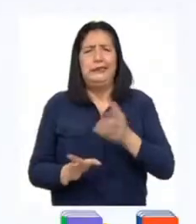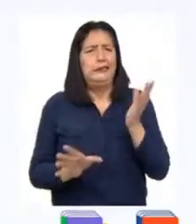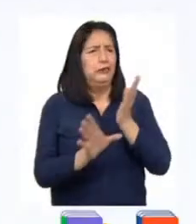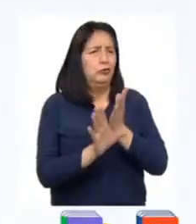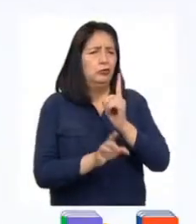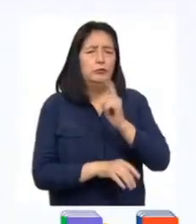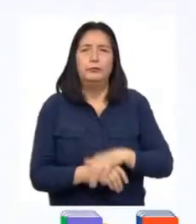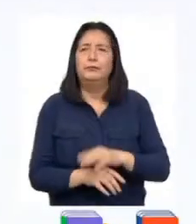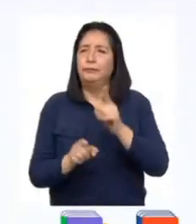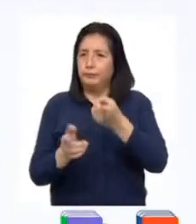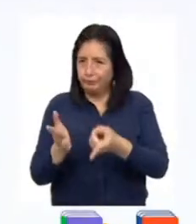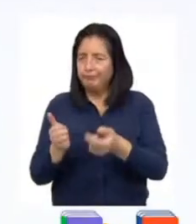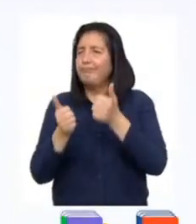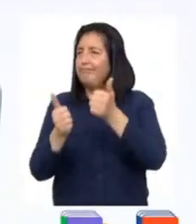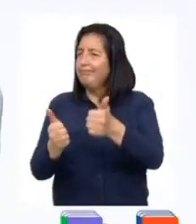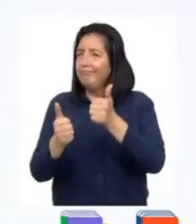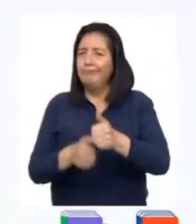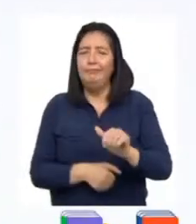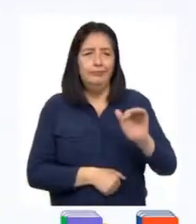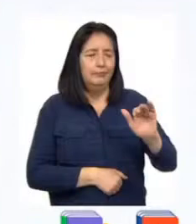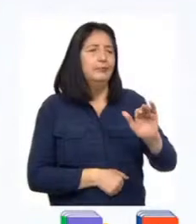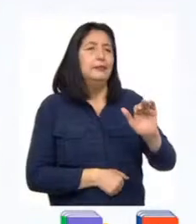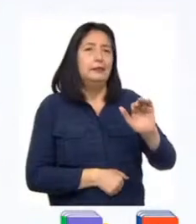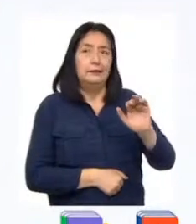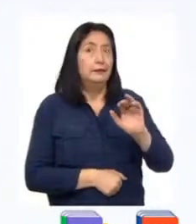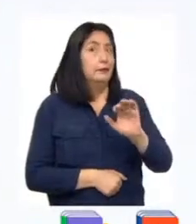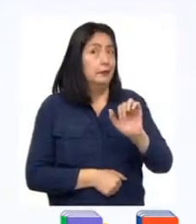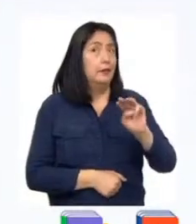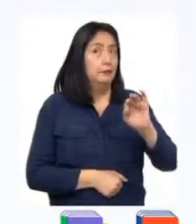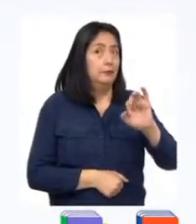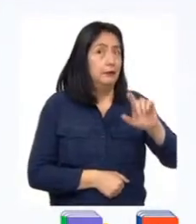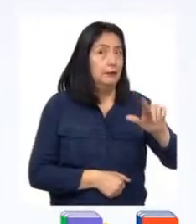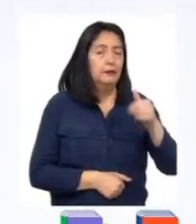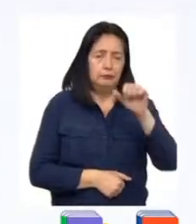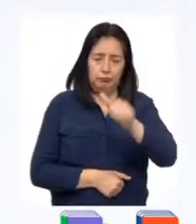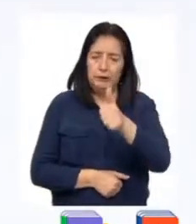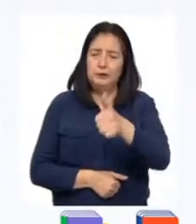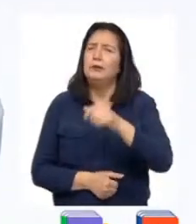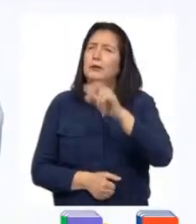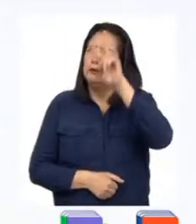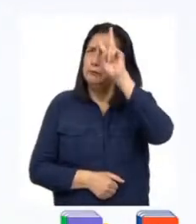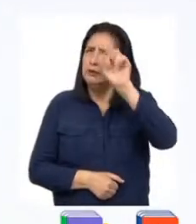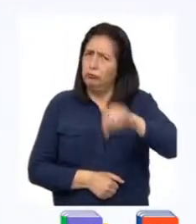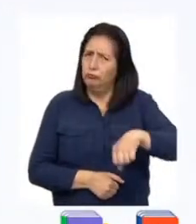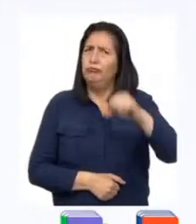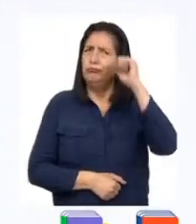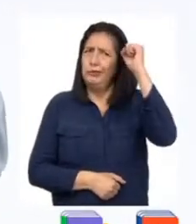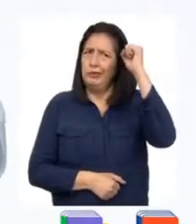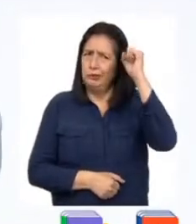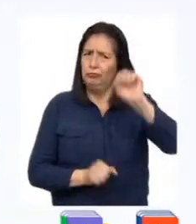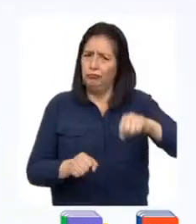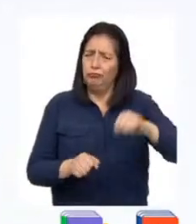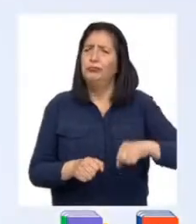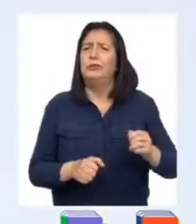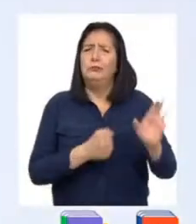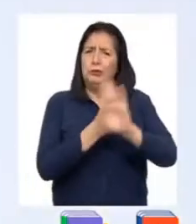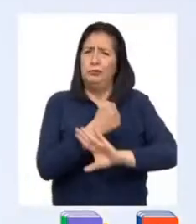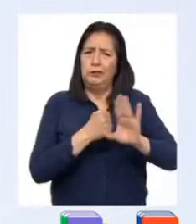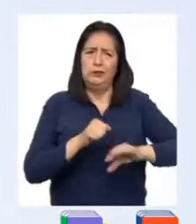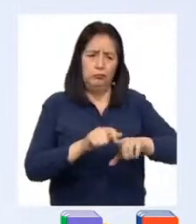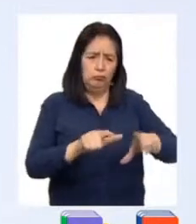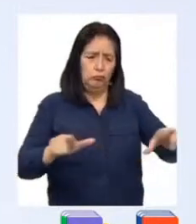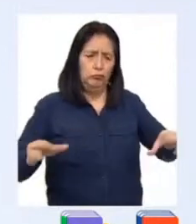¡Muy bien, Camila! Como dijiste, en el Perú existen derechos que protegen nuestro espacio personal.